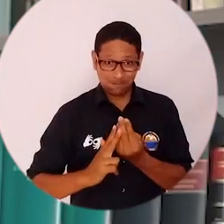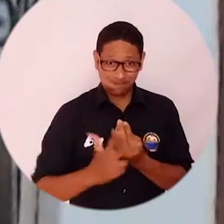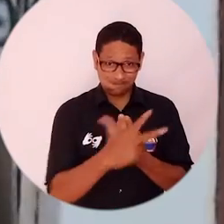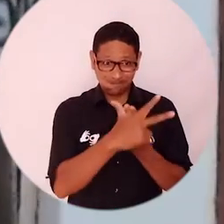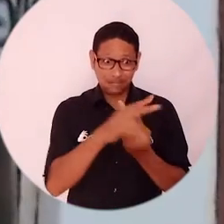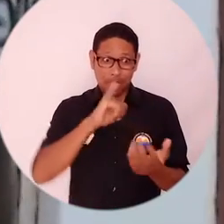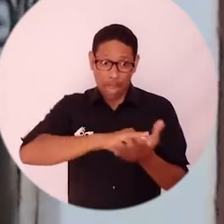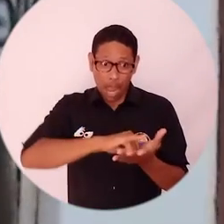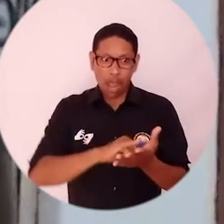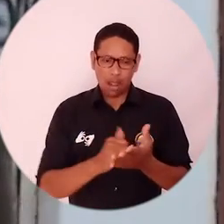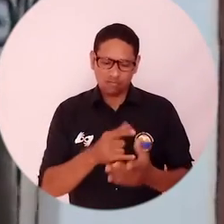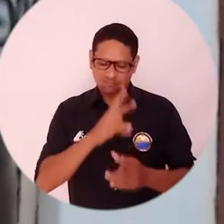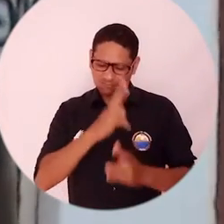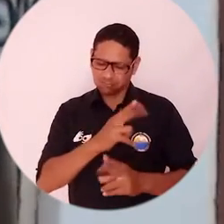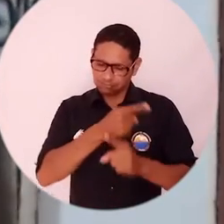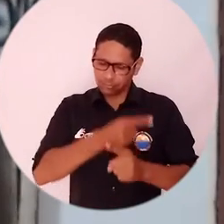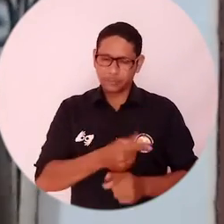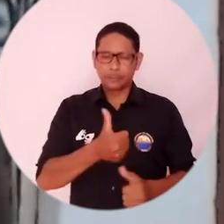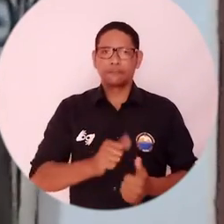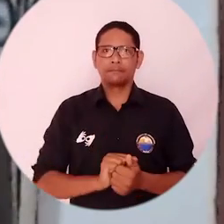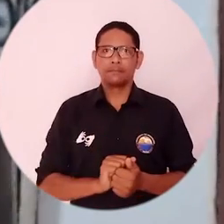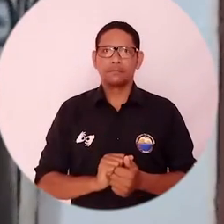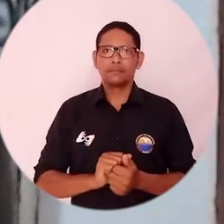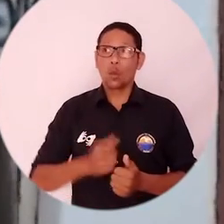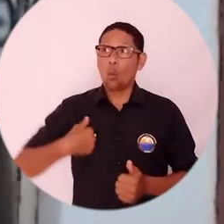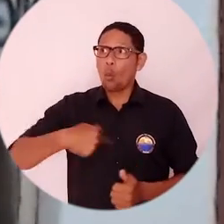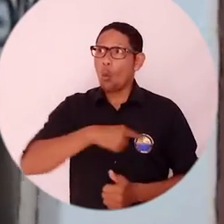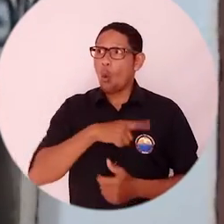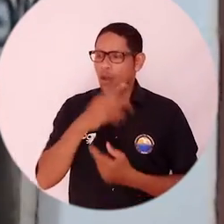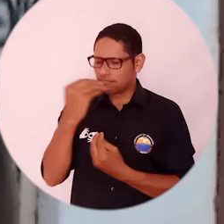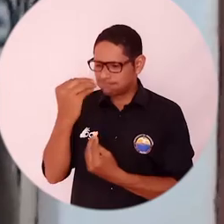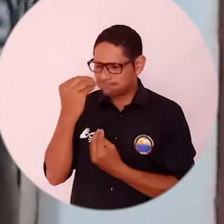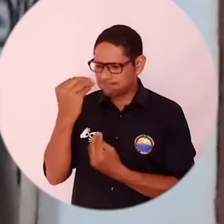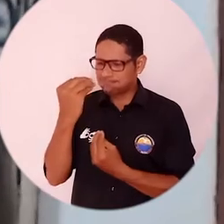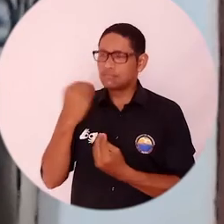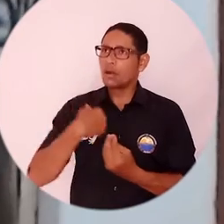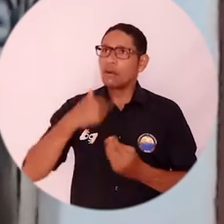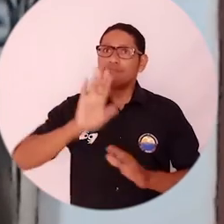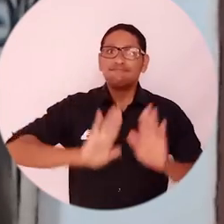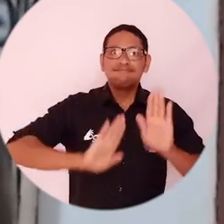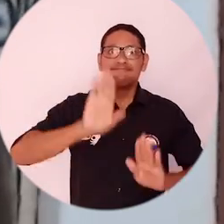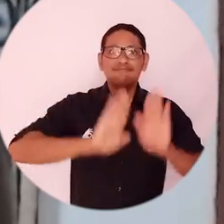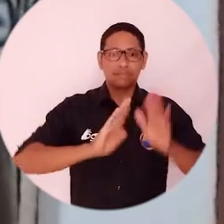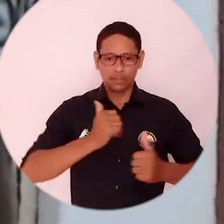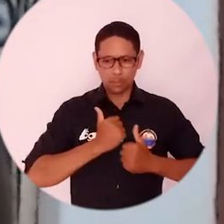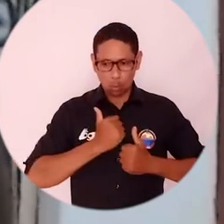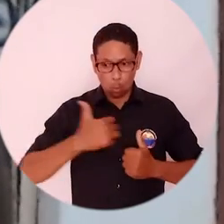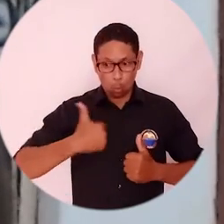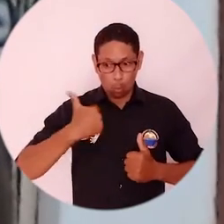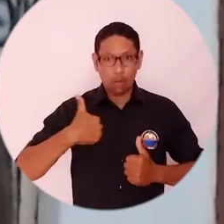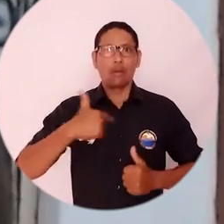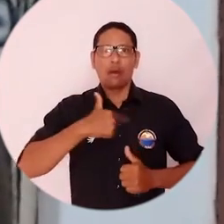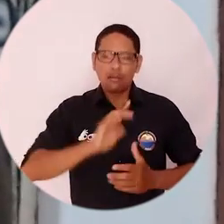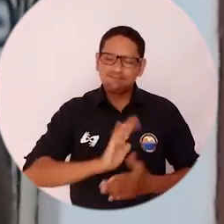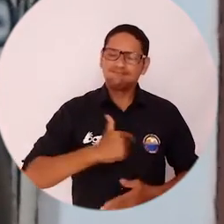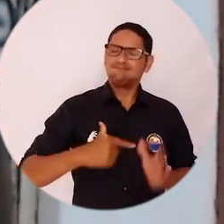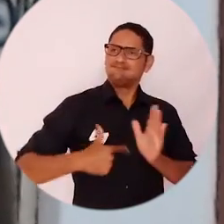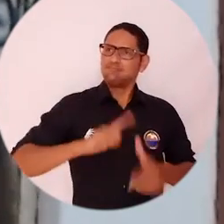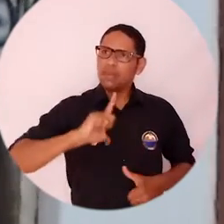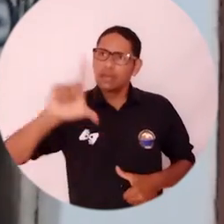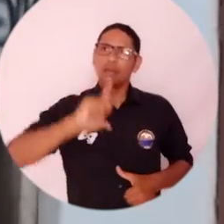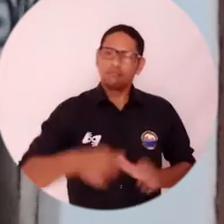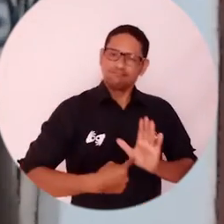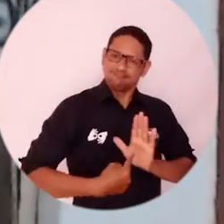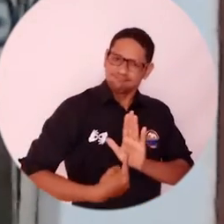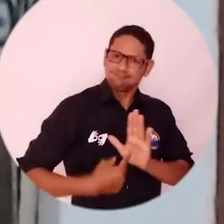andina. Nos brindan a nosotros una participación en donde los mismos jóvenes somos los protagonistas y creo que es